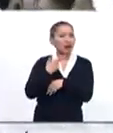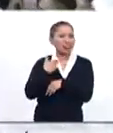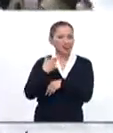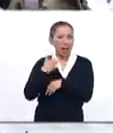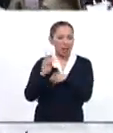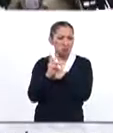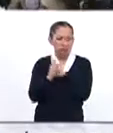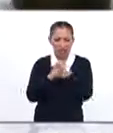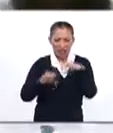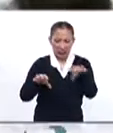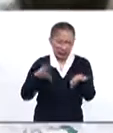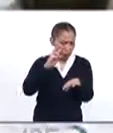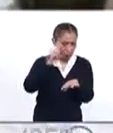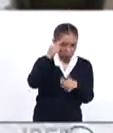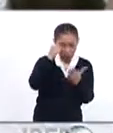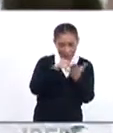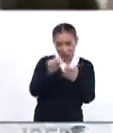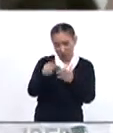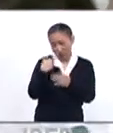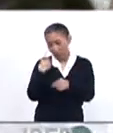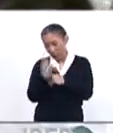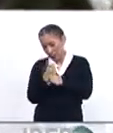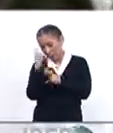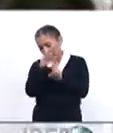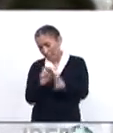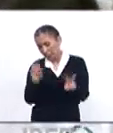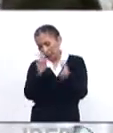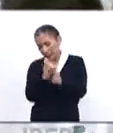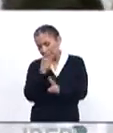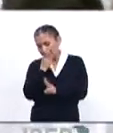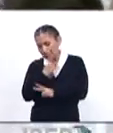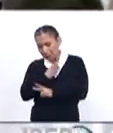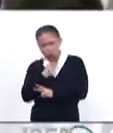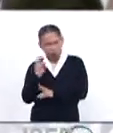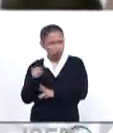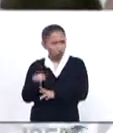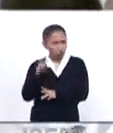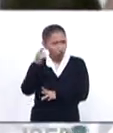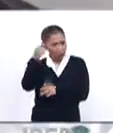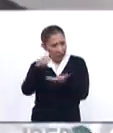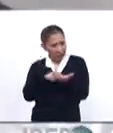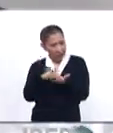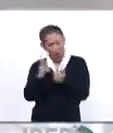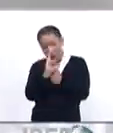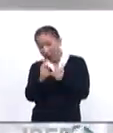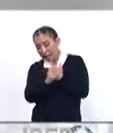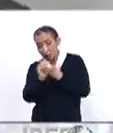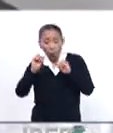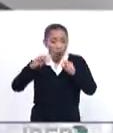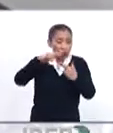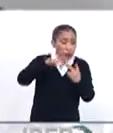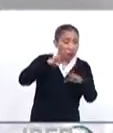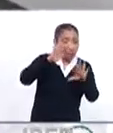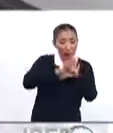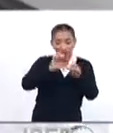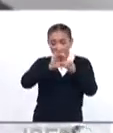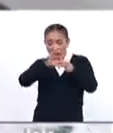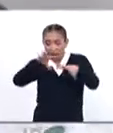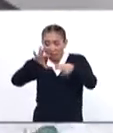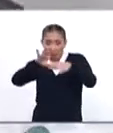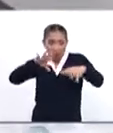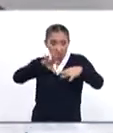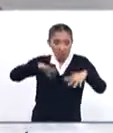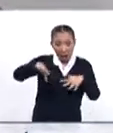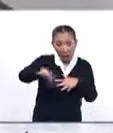consideras, a partir de este primer análisis que nos comentas, ves un país o una región más fragmentada